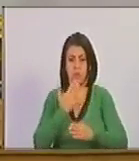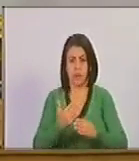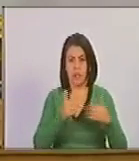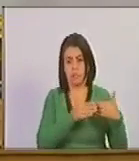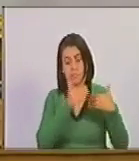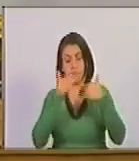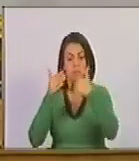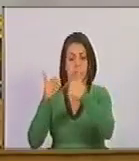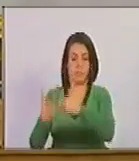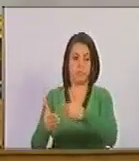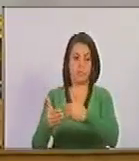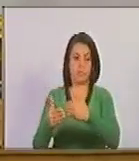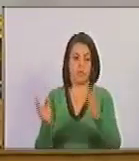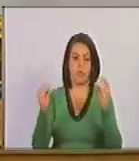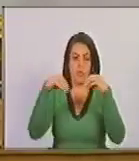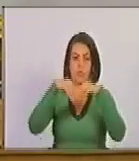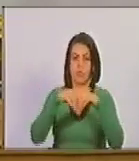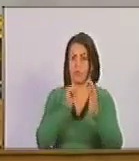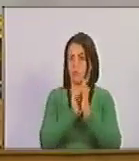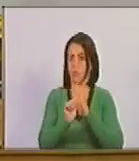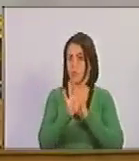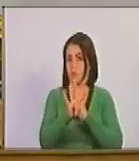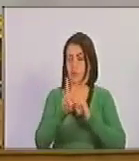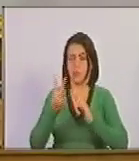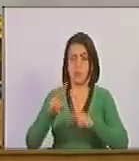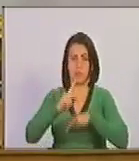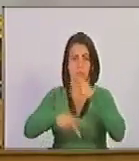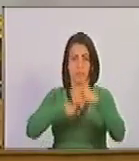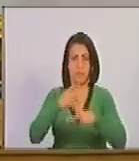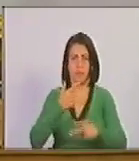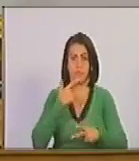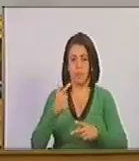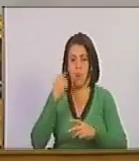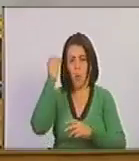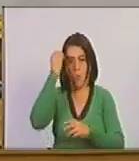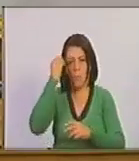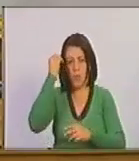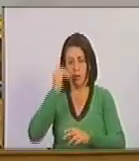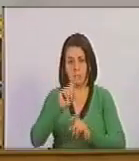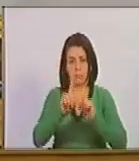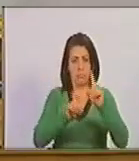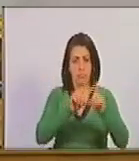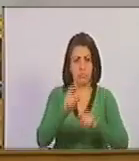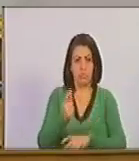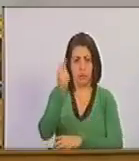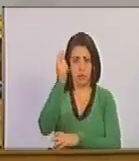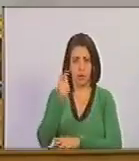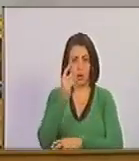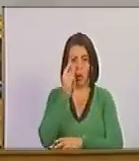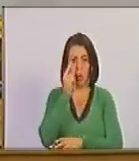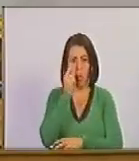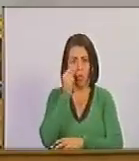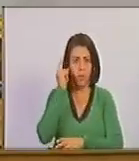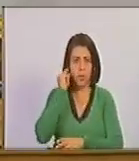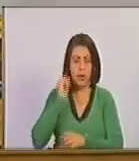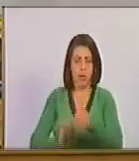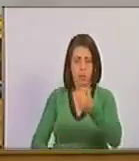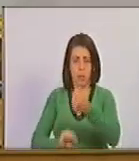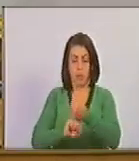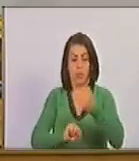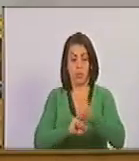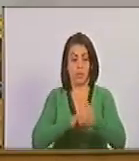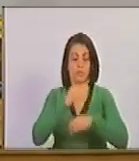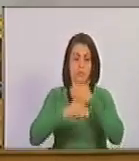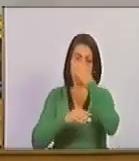prórroga en concordancia con el artículo 42 procedemos a someter la consideración las diputadas y diputados que tengan a favor de